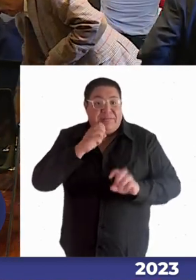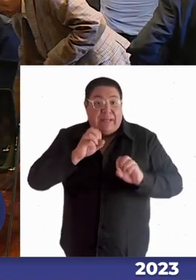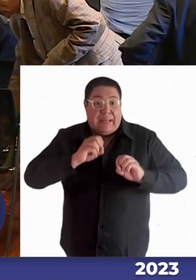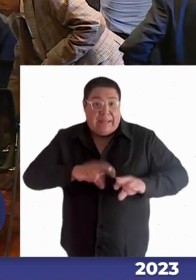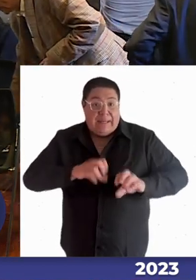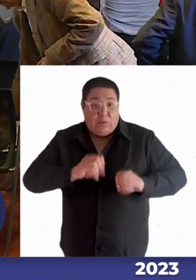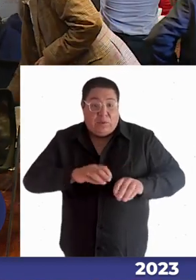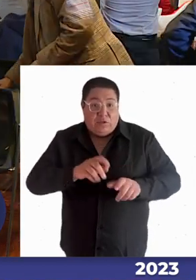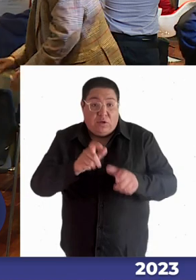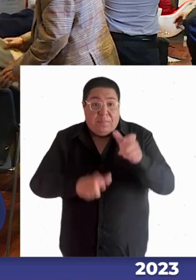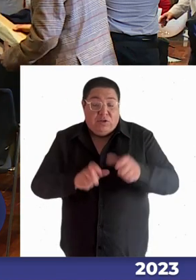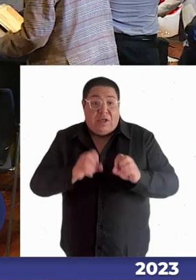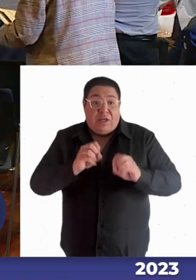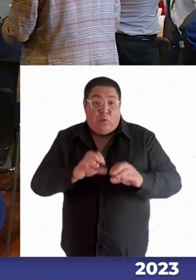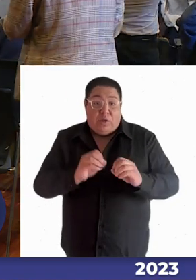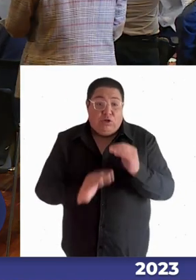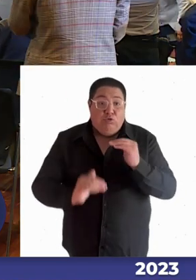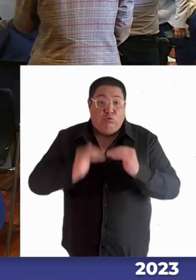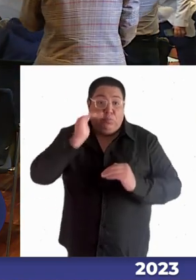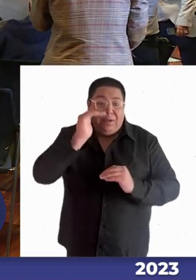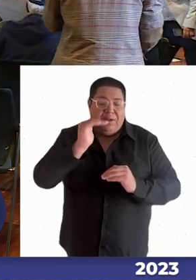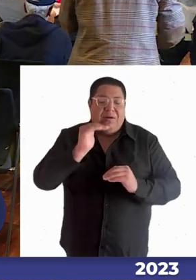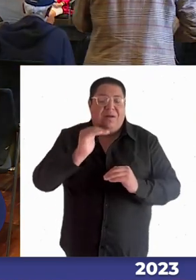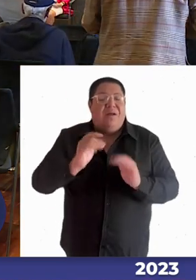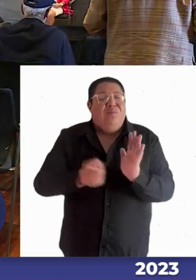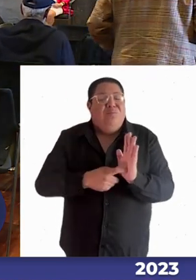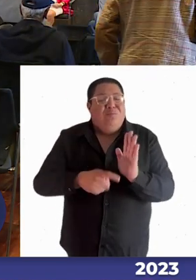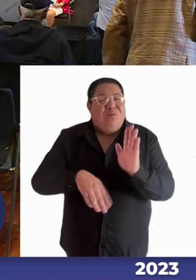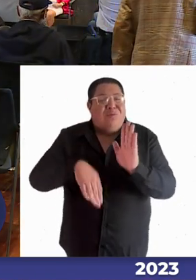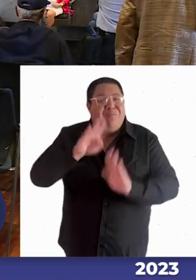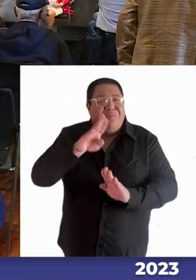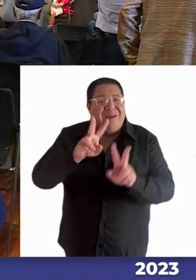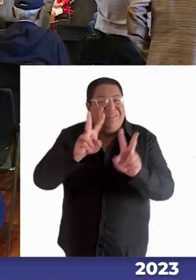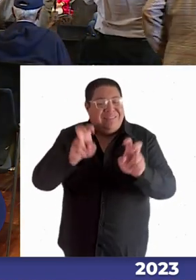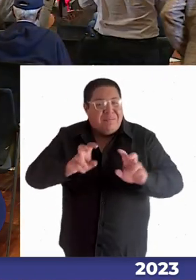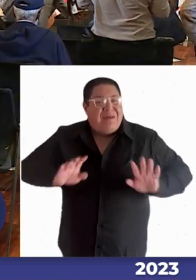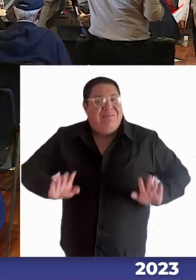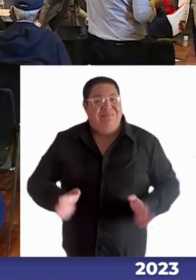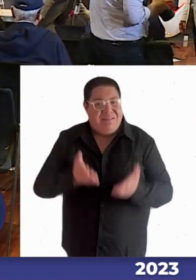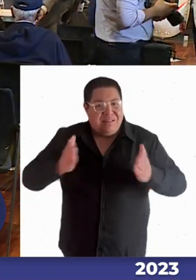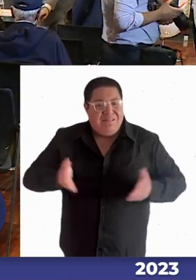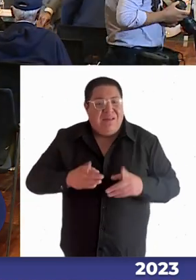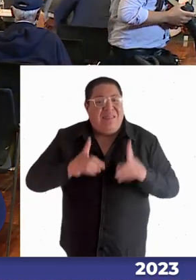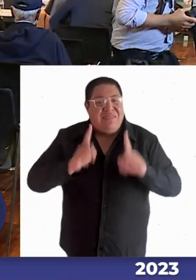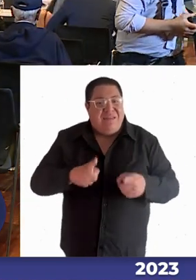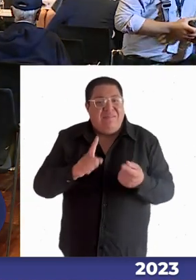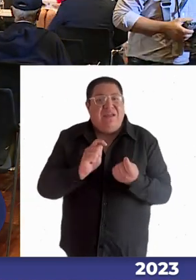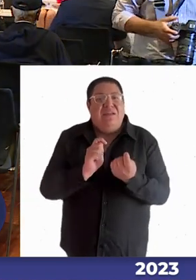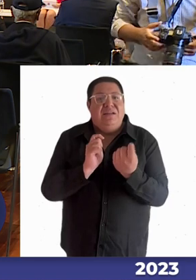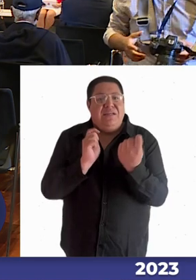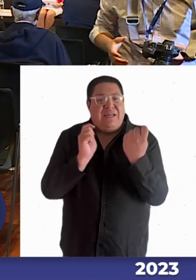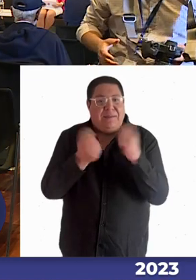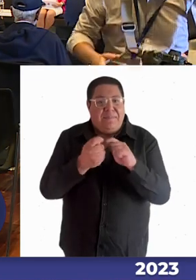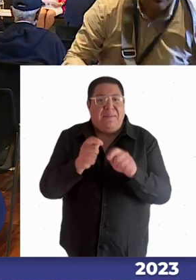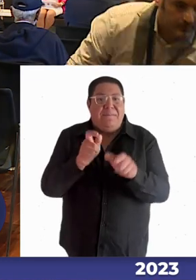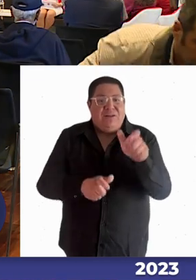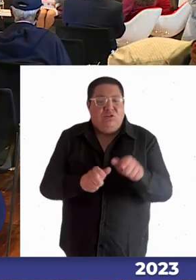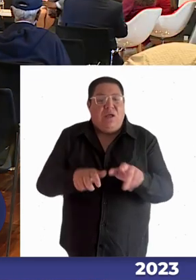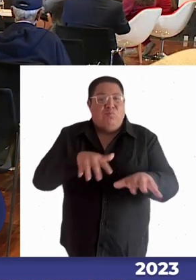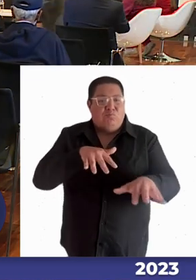educación superior es la mayor incentivo y cambio en el fondo de movilidad social